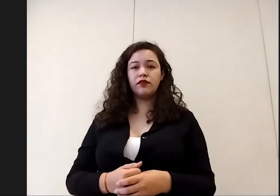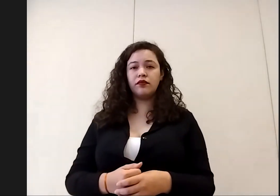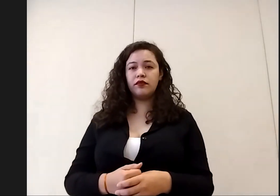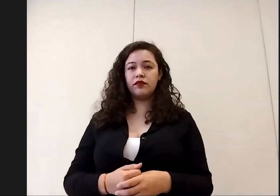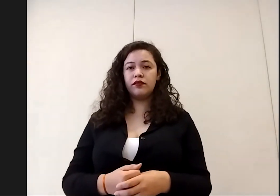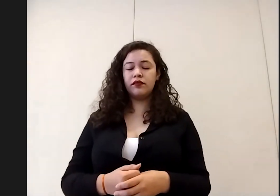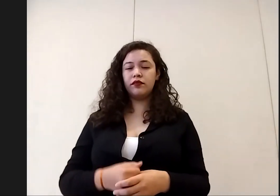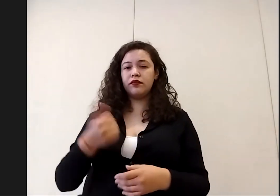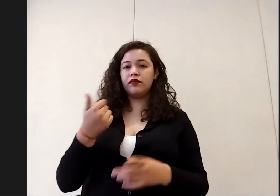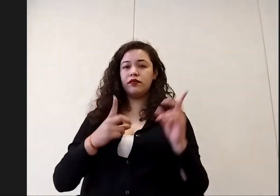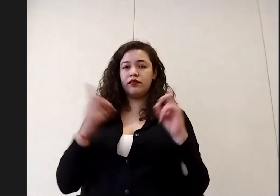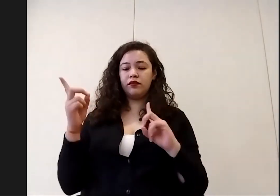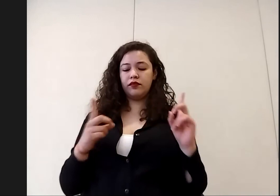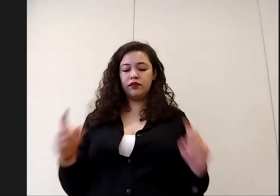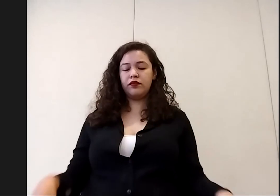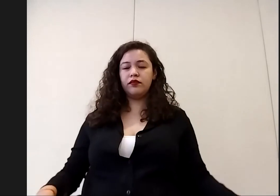alguna otra duda